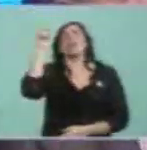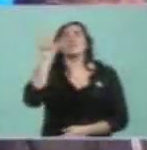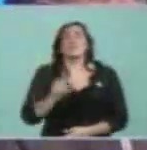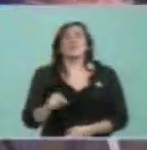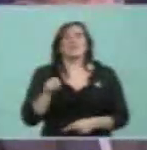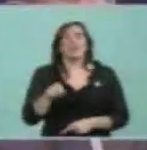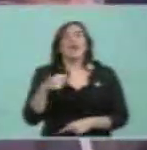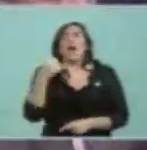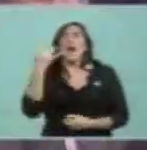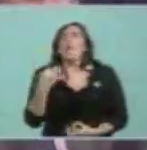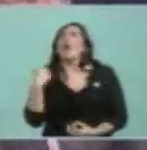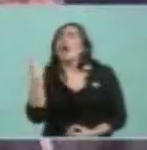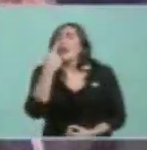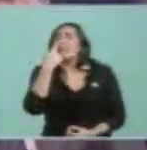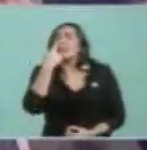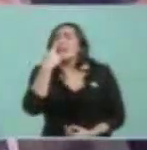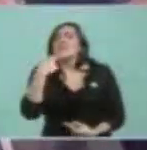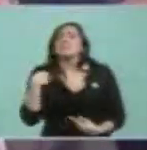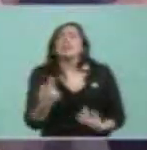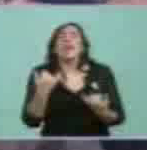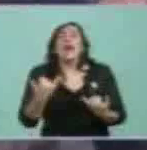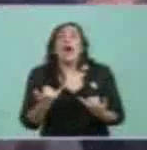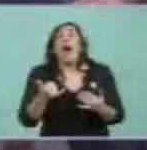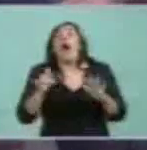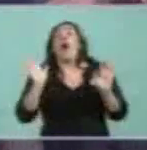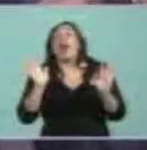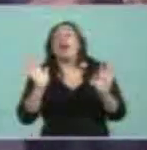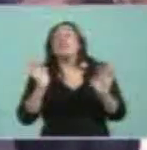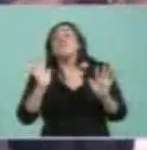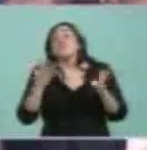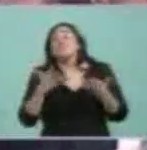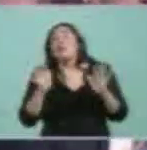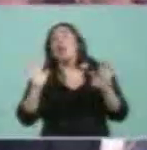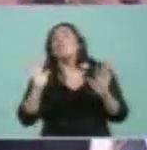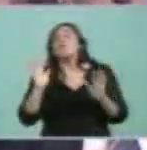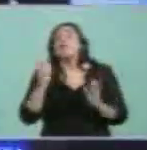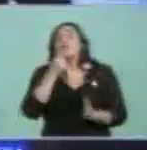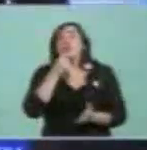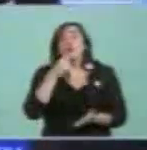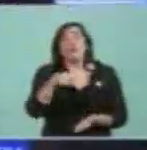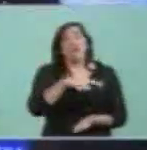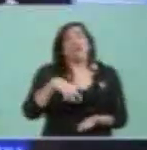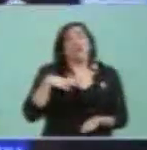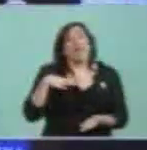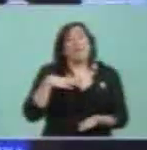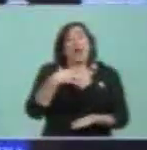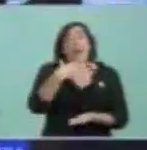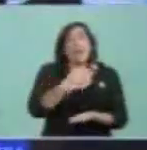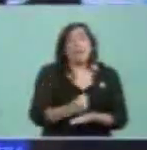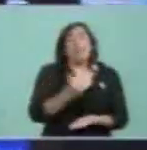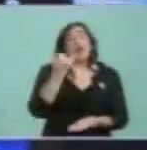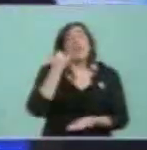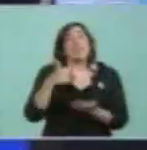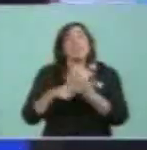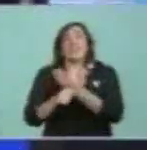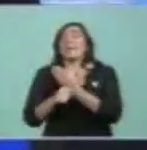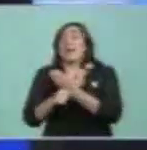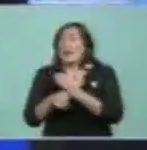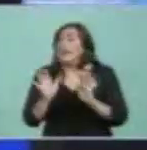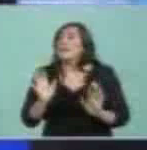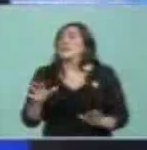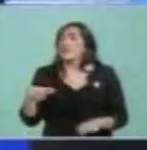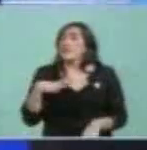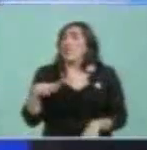cuáles son los intereses, porque parece ser, o tal vez, los limones que todavía y la carne bovina que todavía